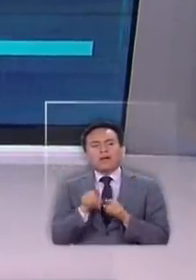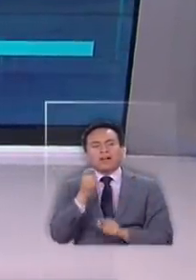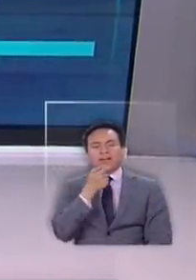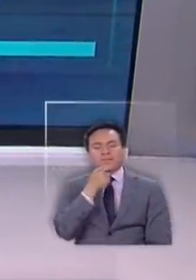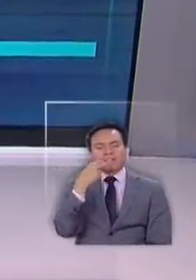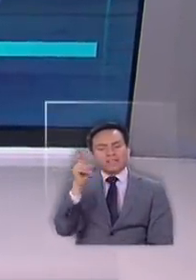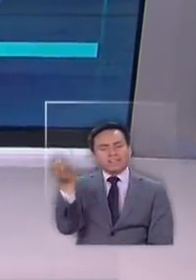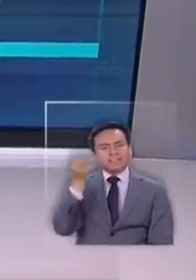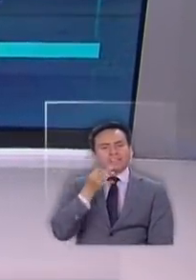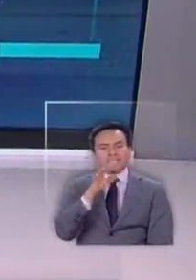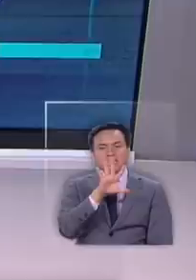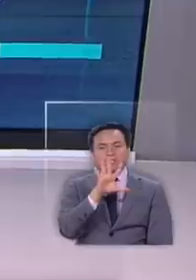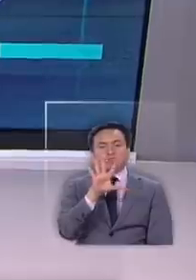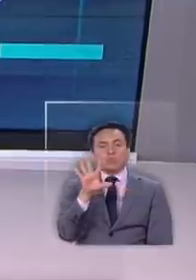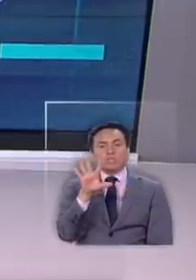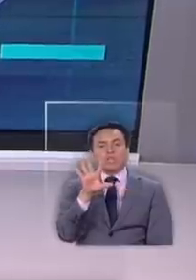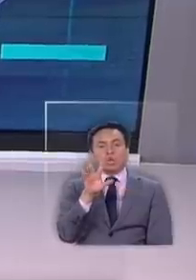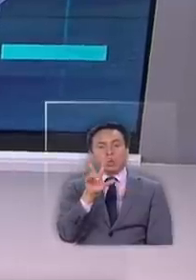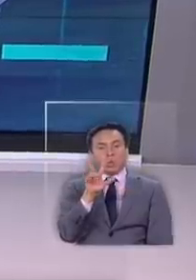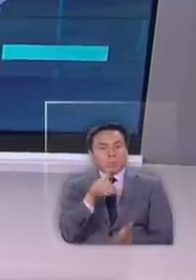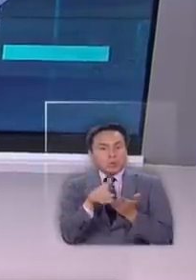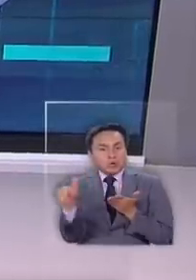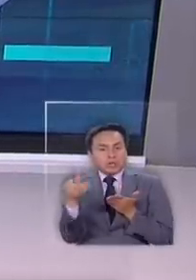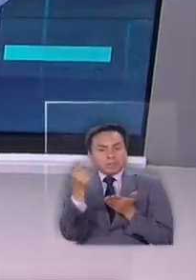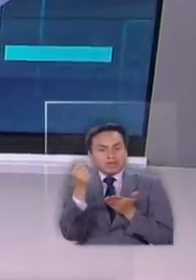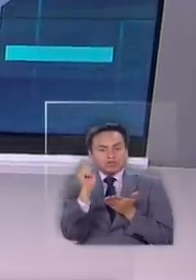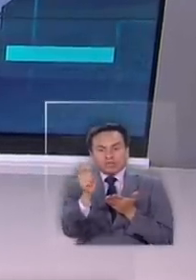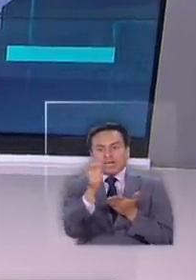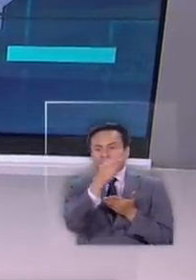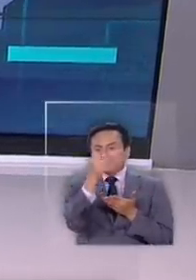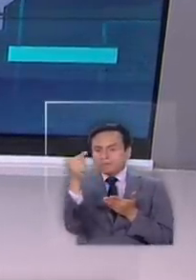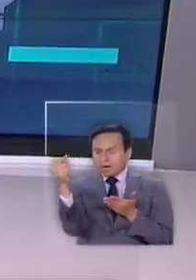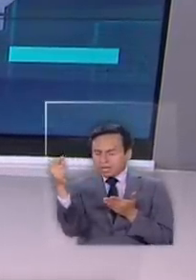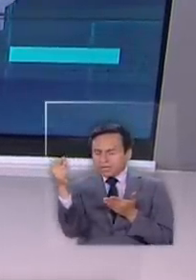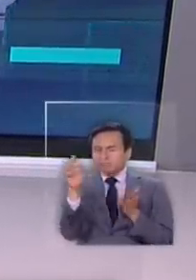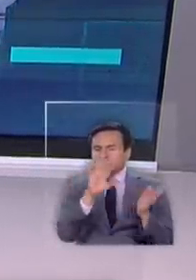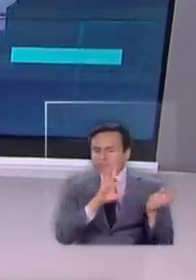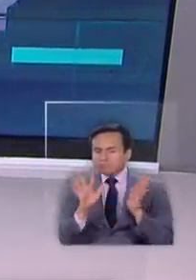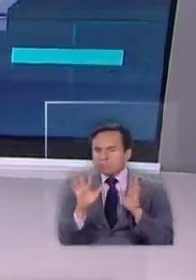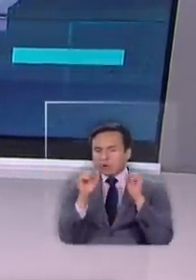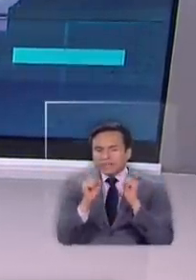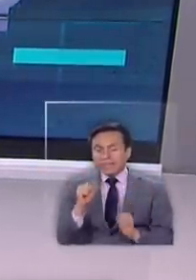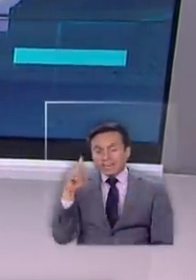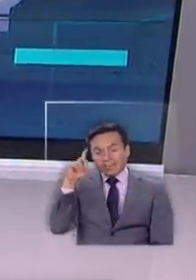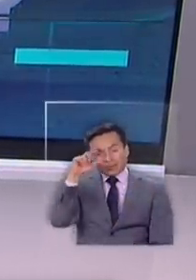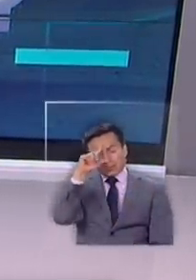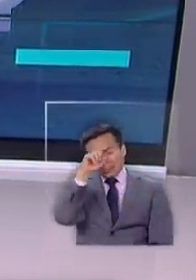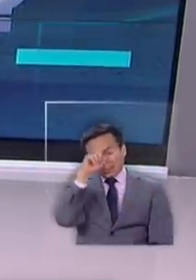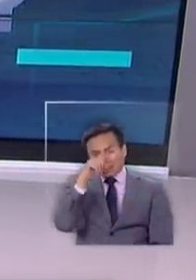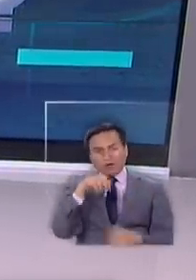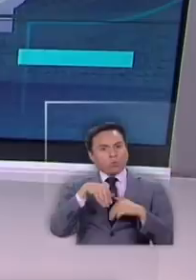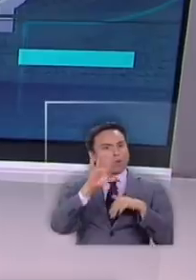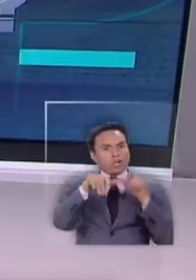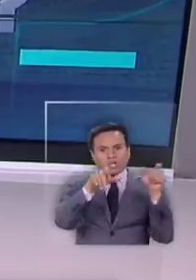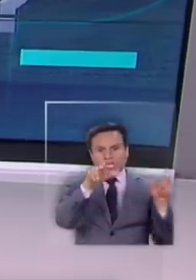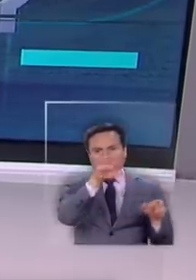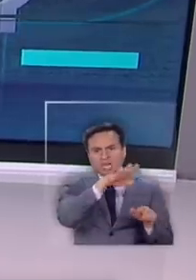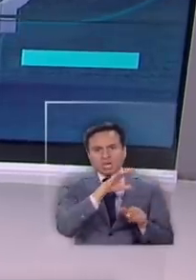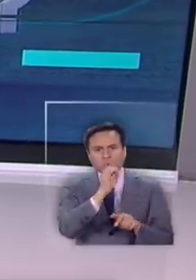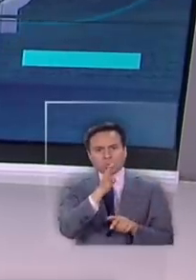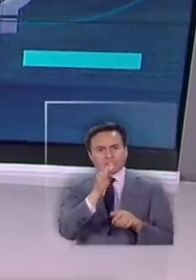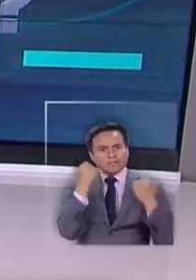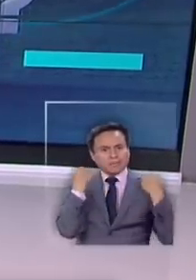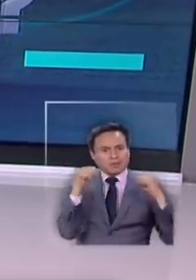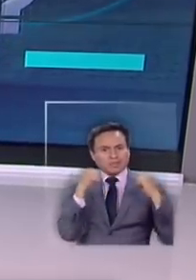Bretaña dicen que 558 millones de pesos a la semana podrían complicar a cualquier club